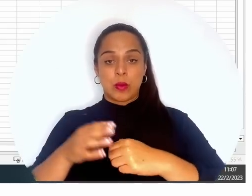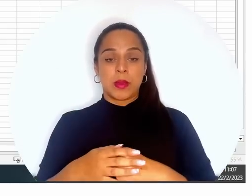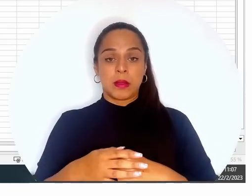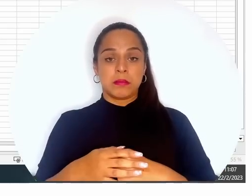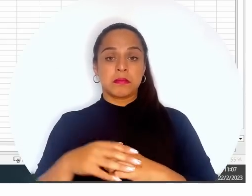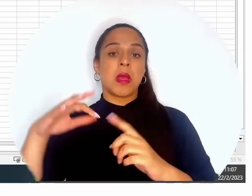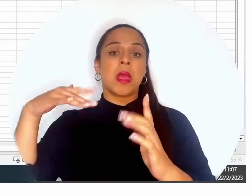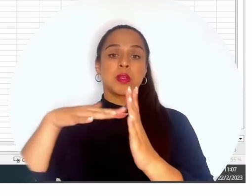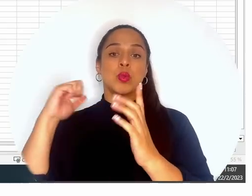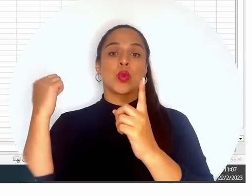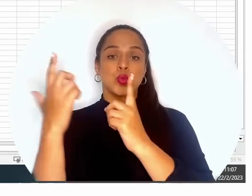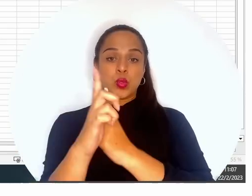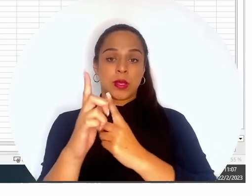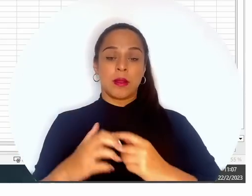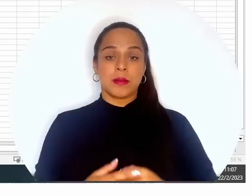Sociales.